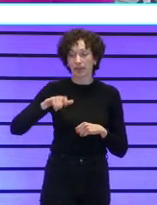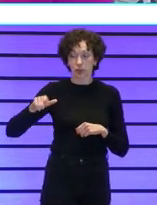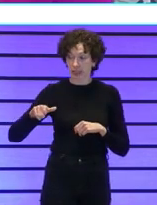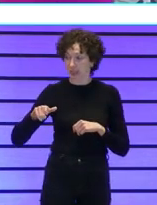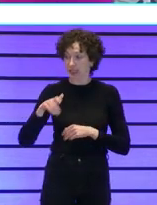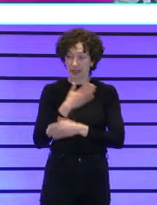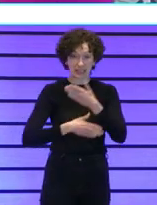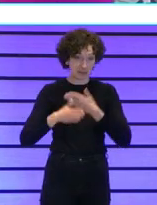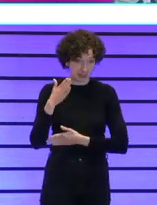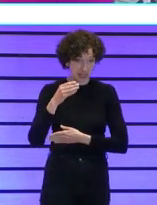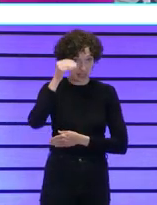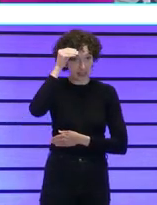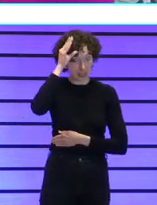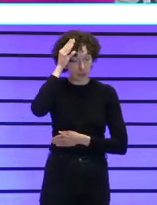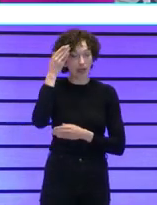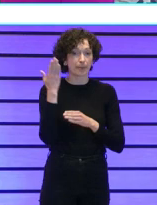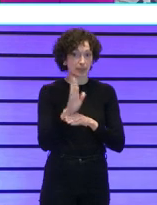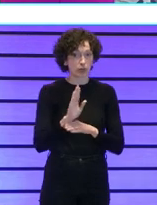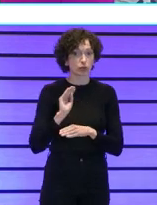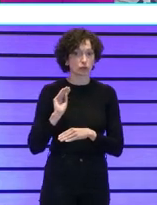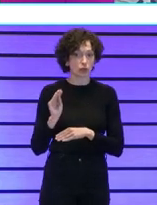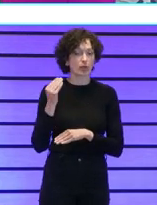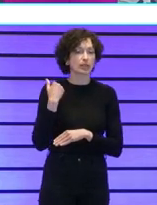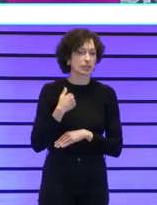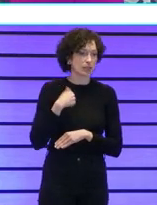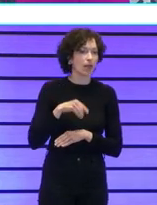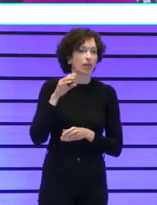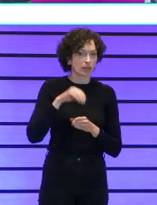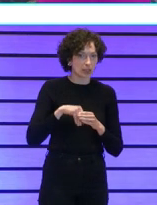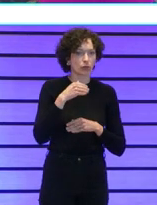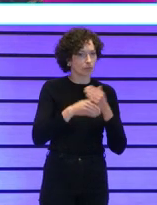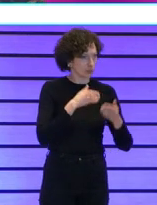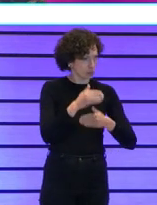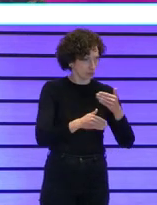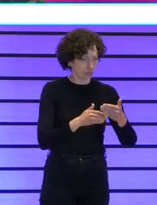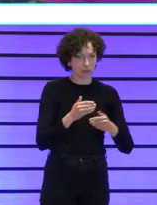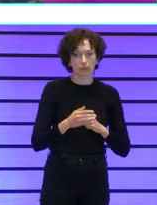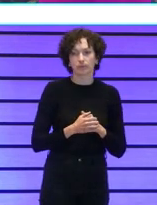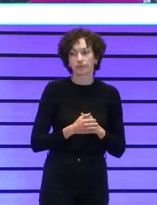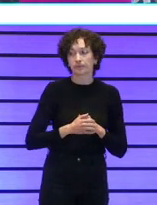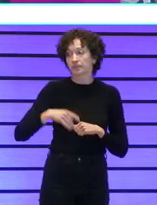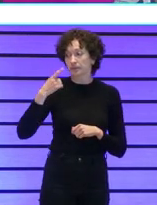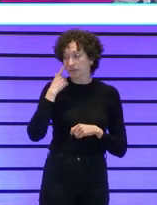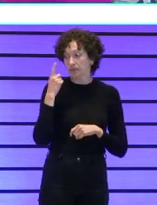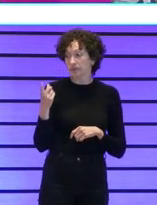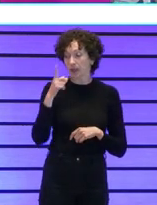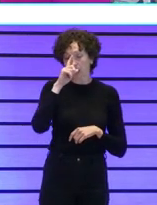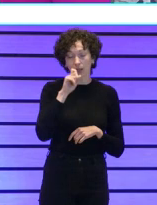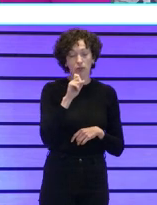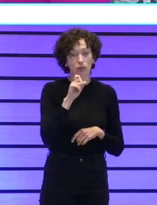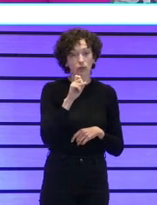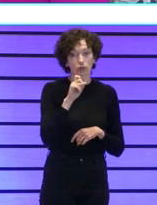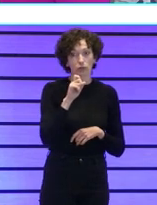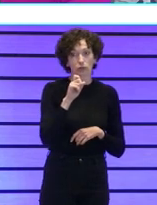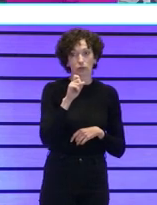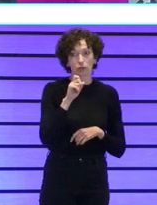con discapacidad intelectual que ya forman parte de este proceso como veis ya en el año en